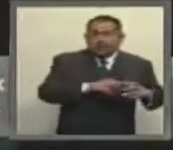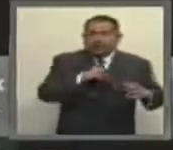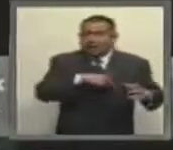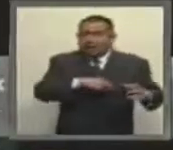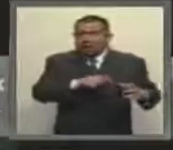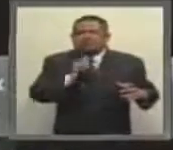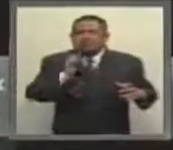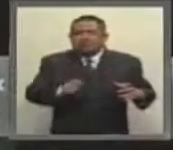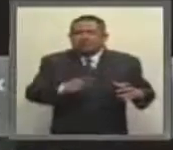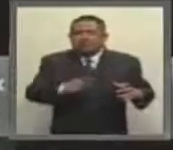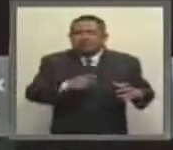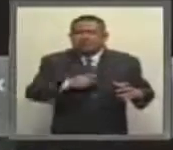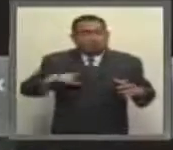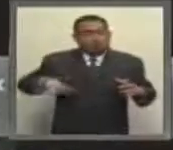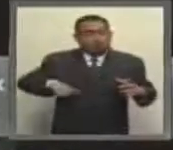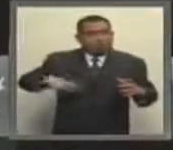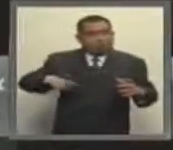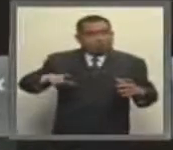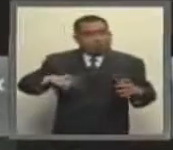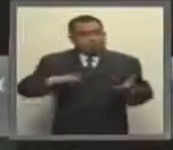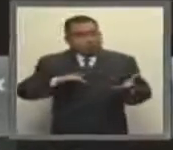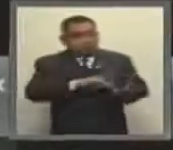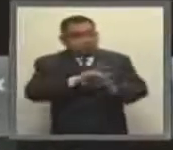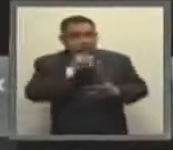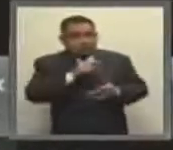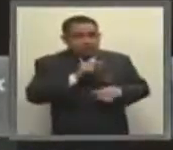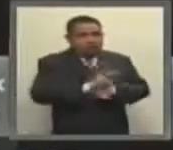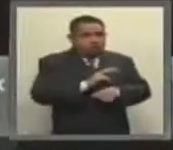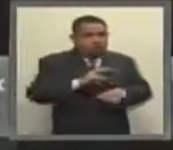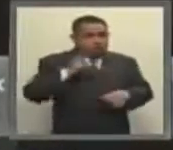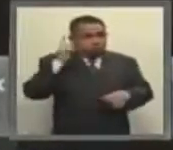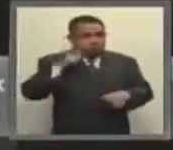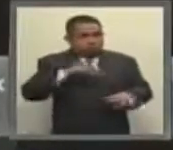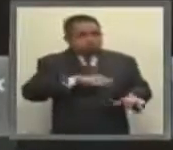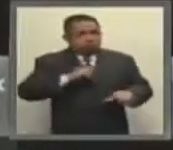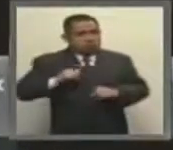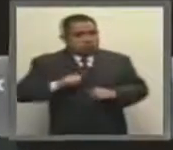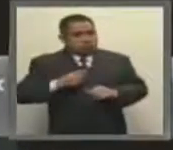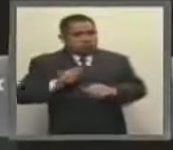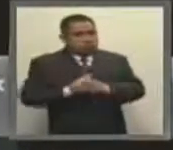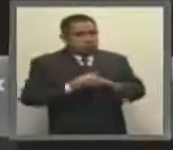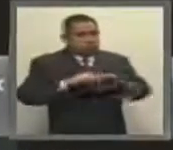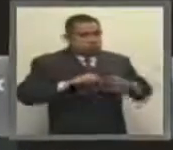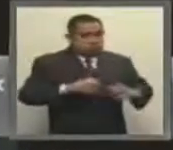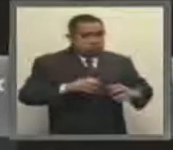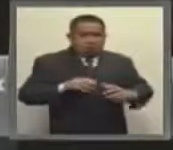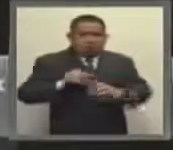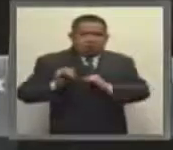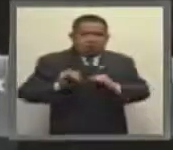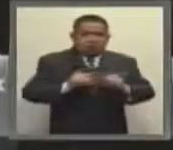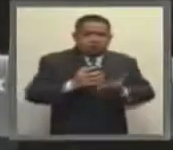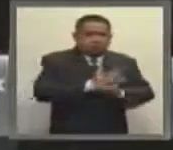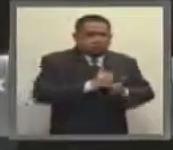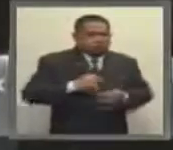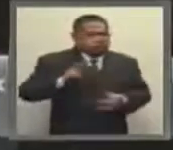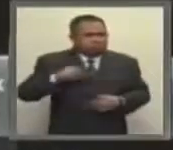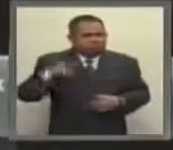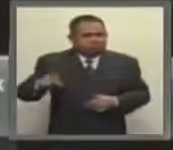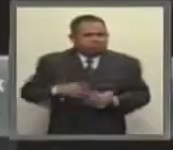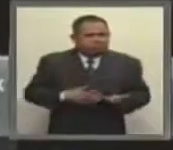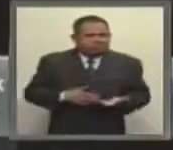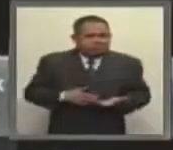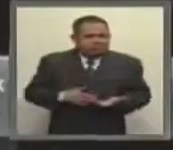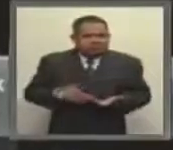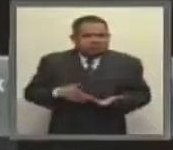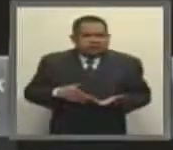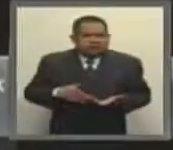ello no implica que el Estado no aporte o no sea propietario del capital social o de las acciones de la sociedad, ni que no